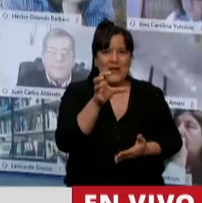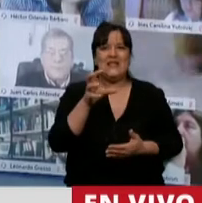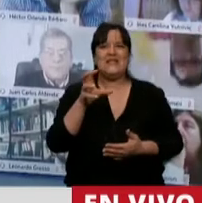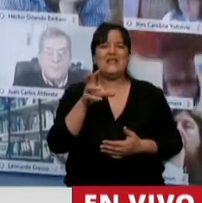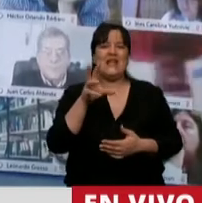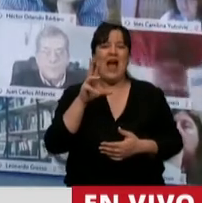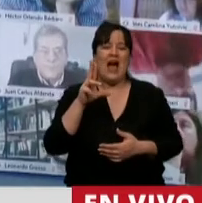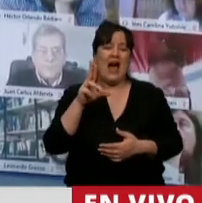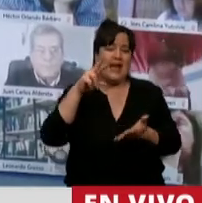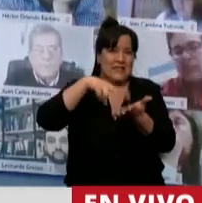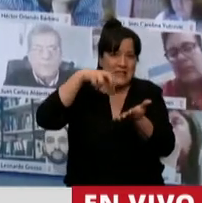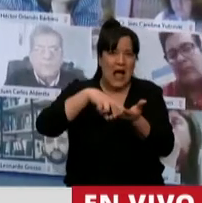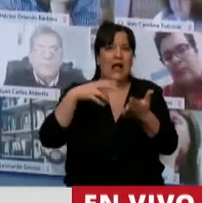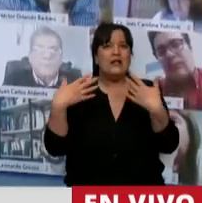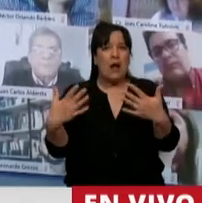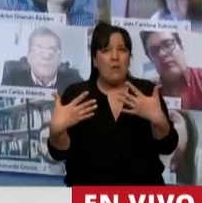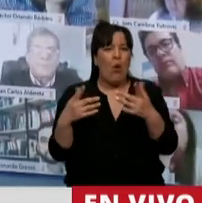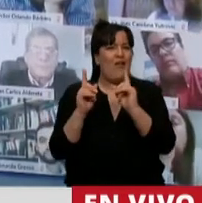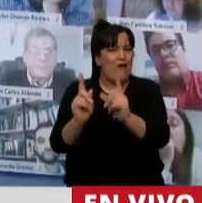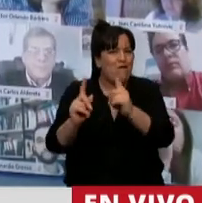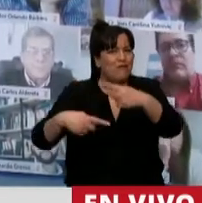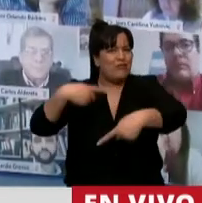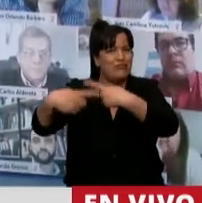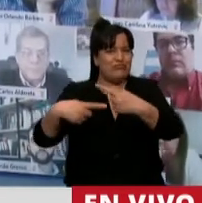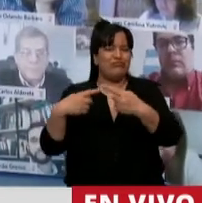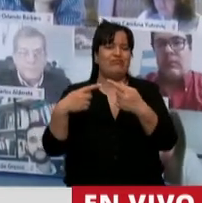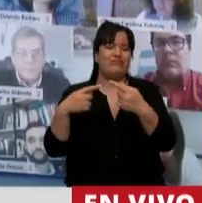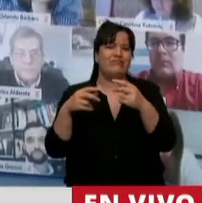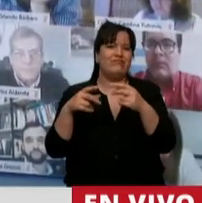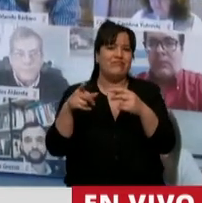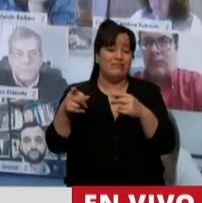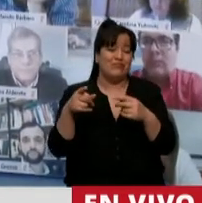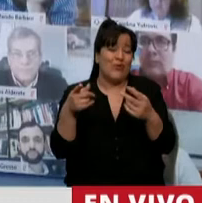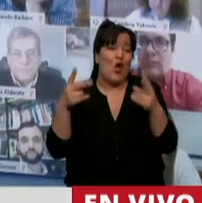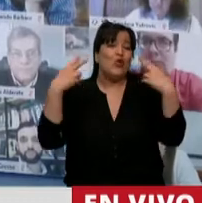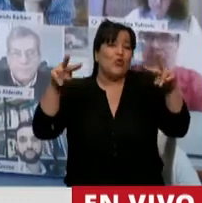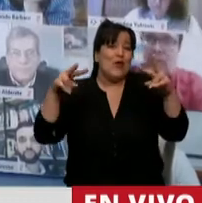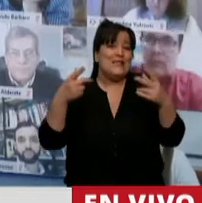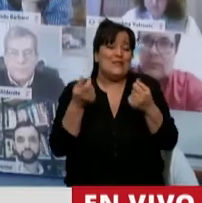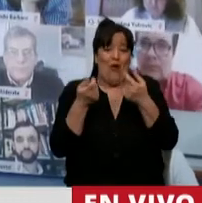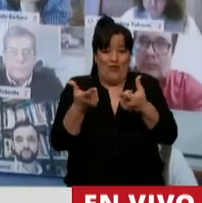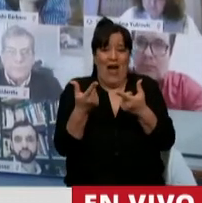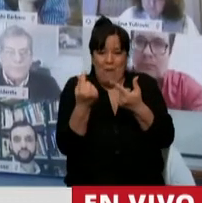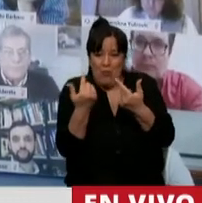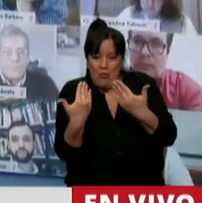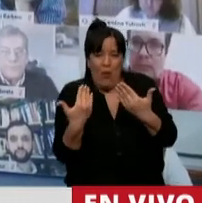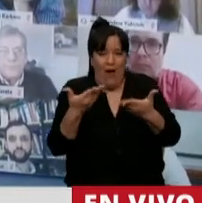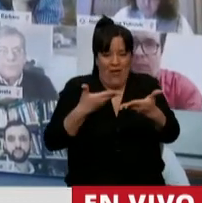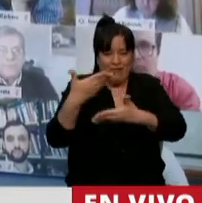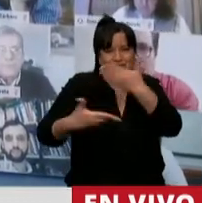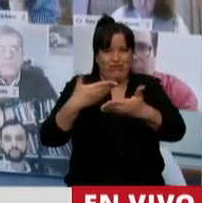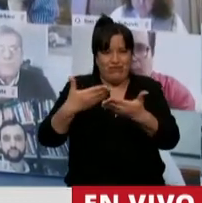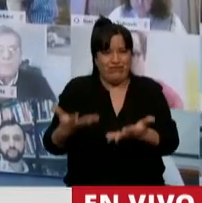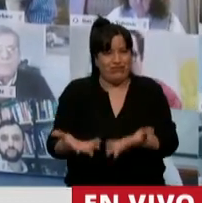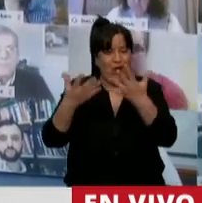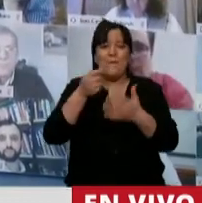se pueda generar ese círculo virtuoso que solo el turismo tiene la capacidad de poder generar